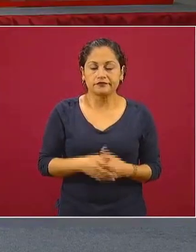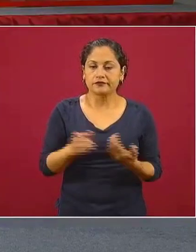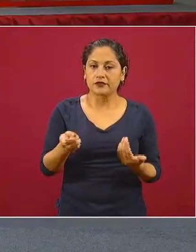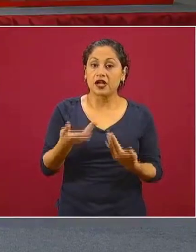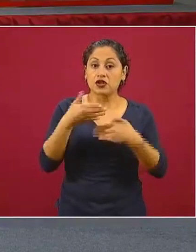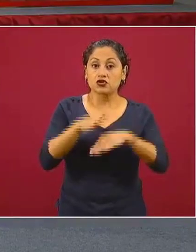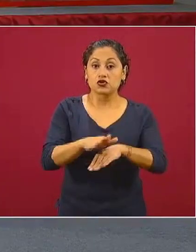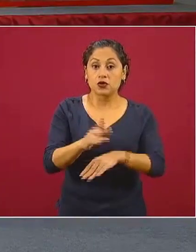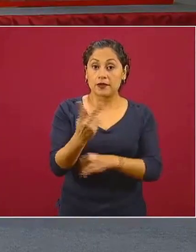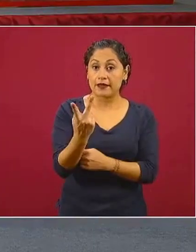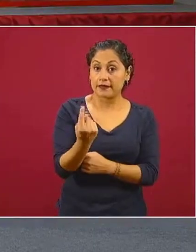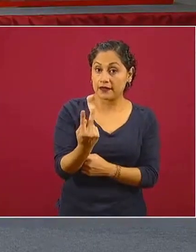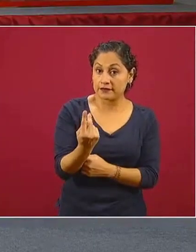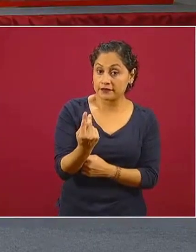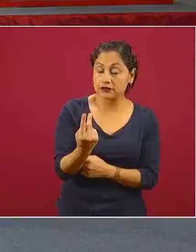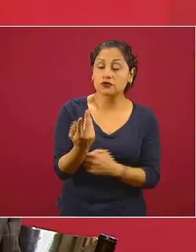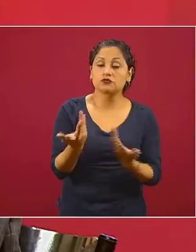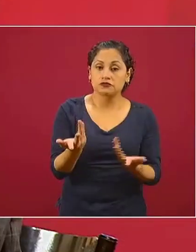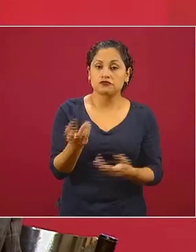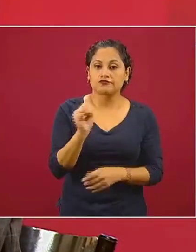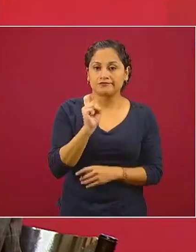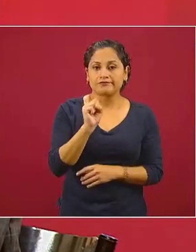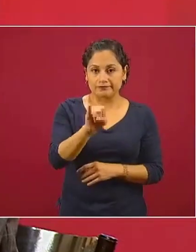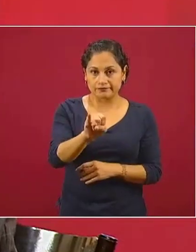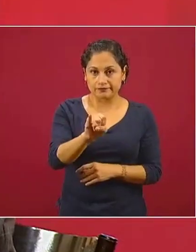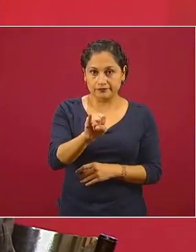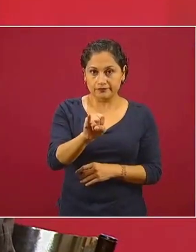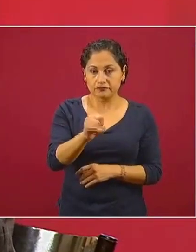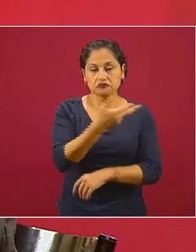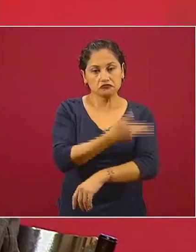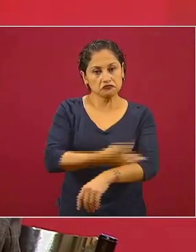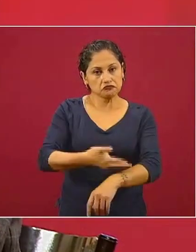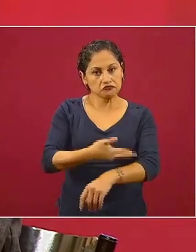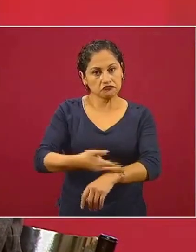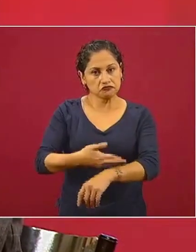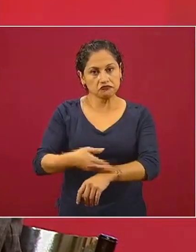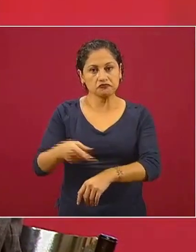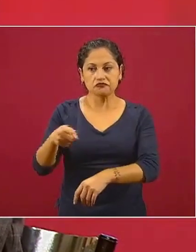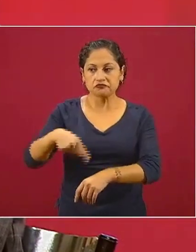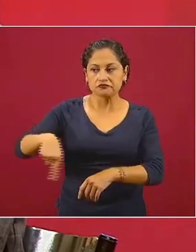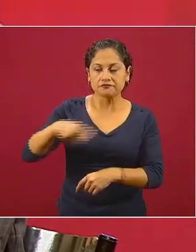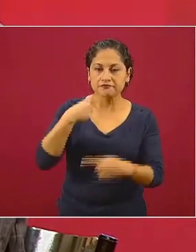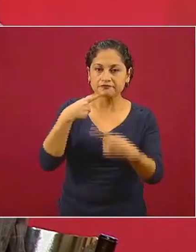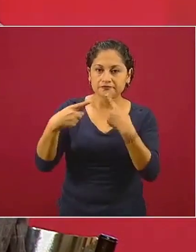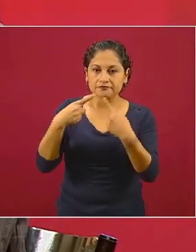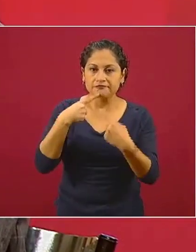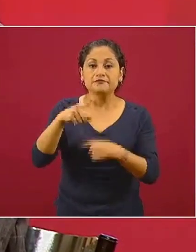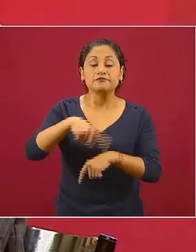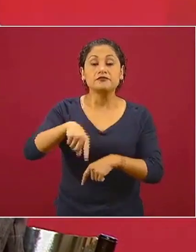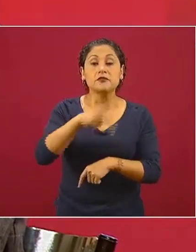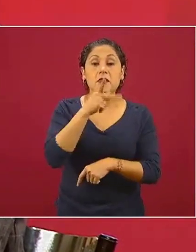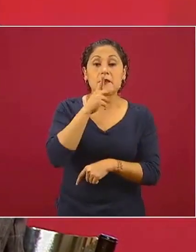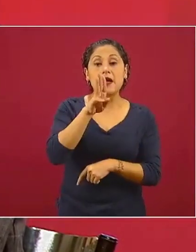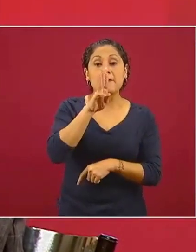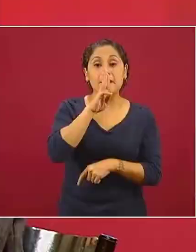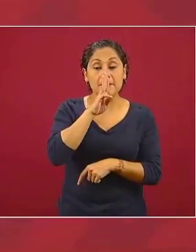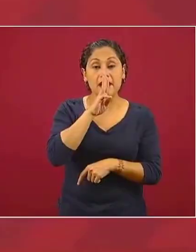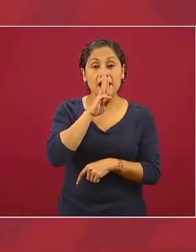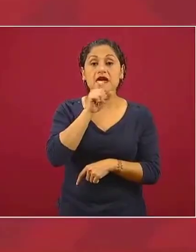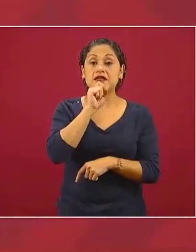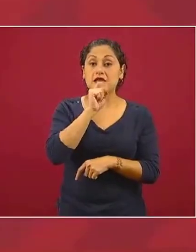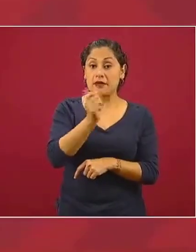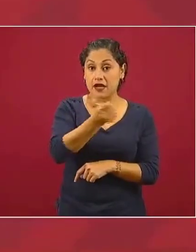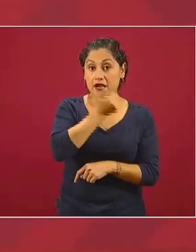televisión también hemos tenido una respuesta tan buena de madres y padres de familia y de los